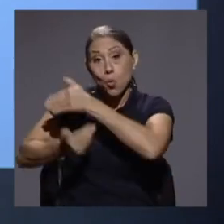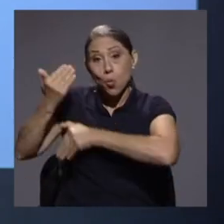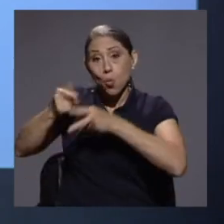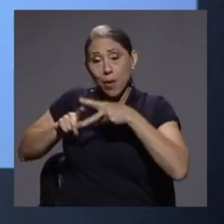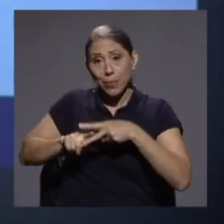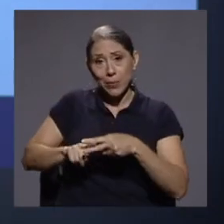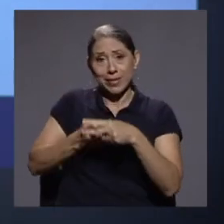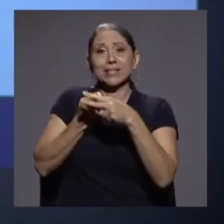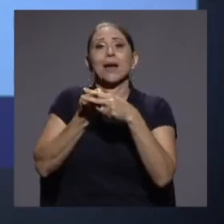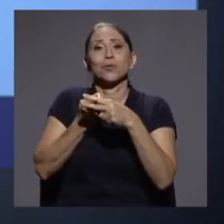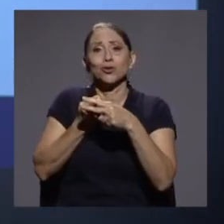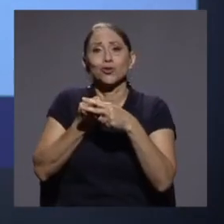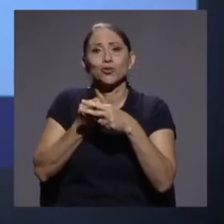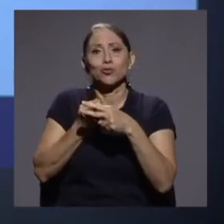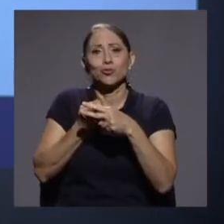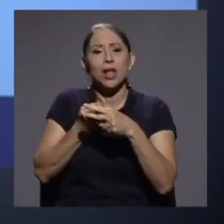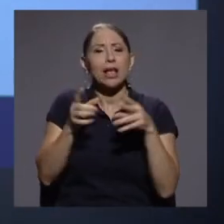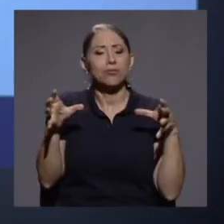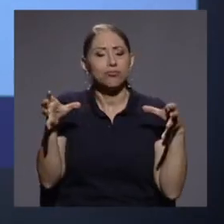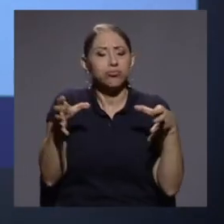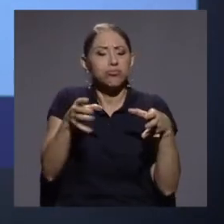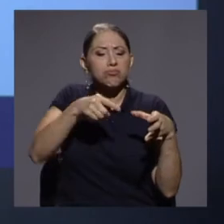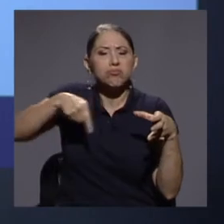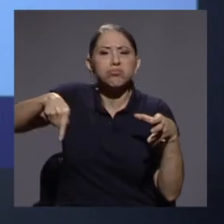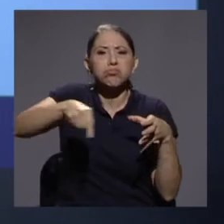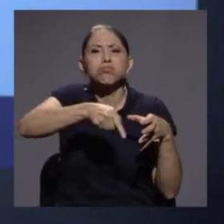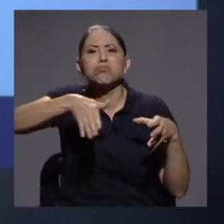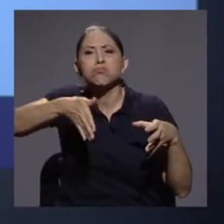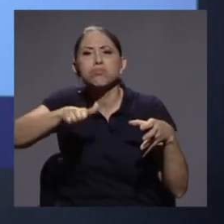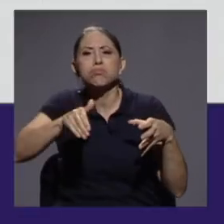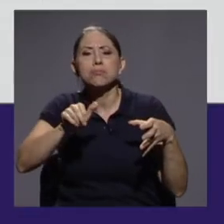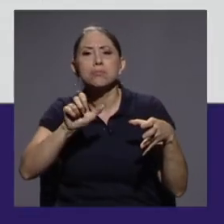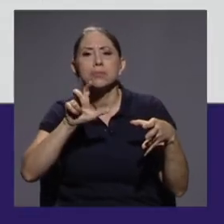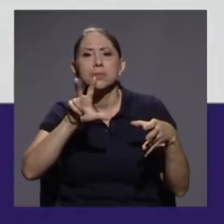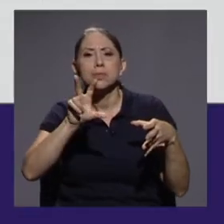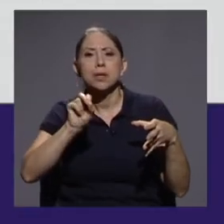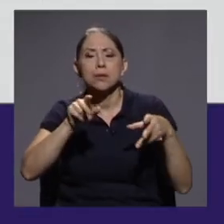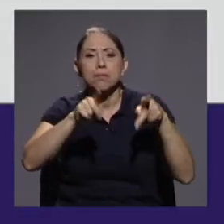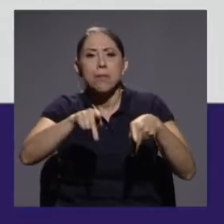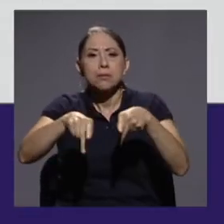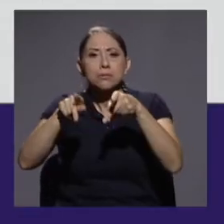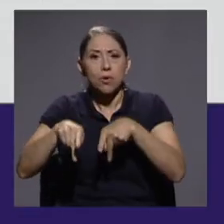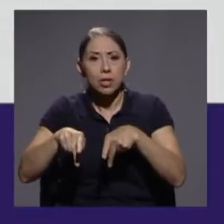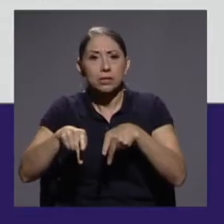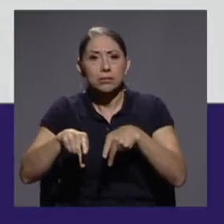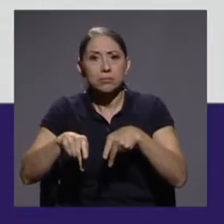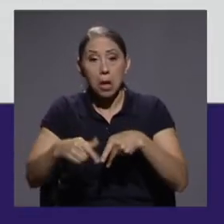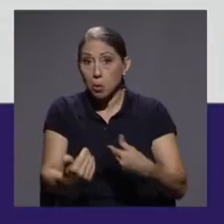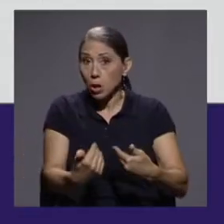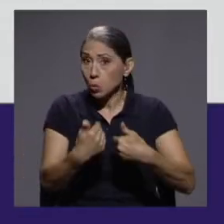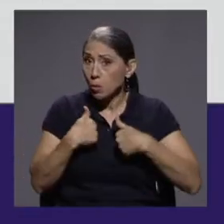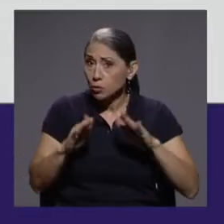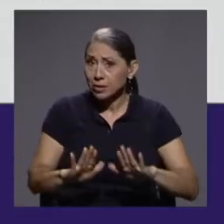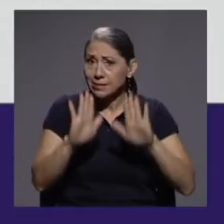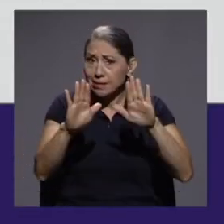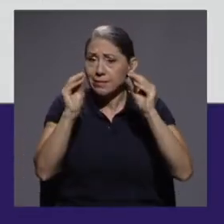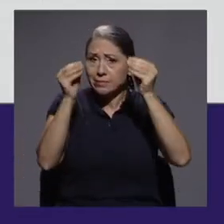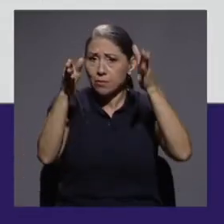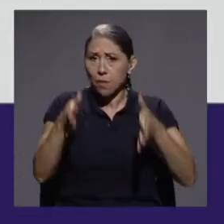arrancamos alrededor de 30 personas. Aunque tuvimos docentes maravillosos,